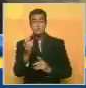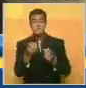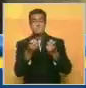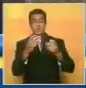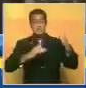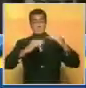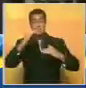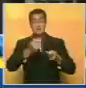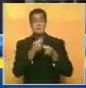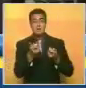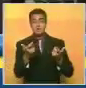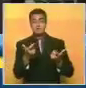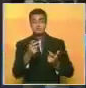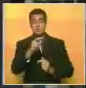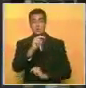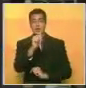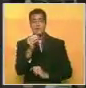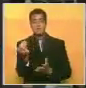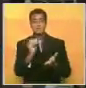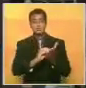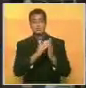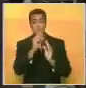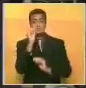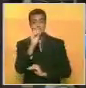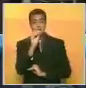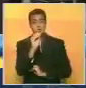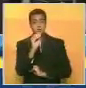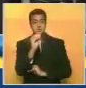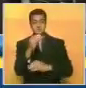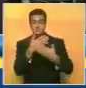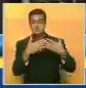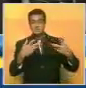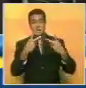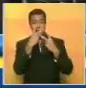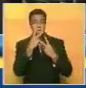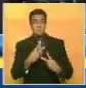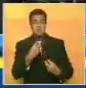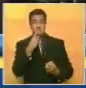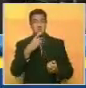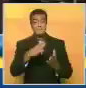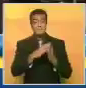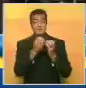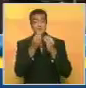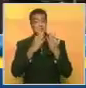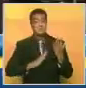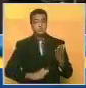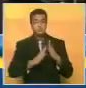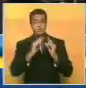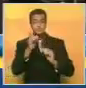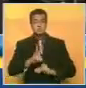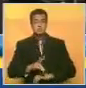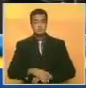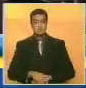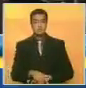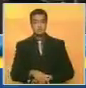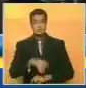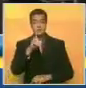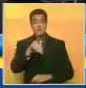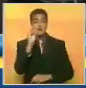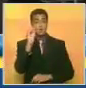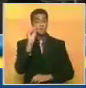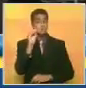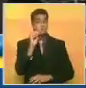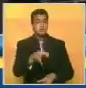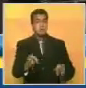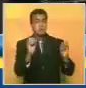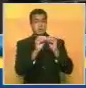balanza de pago. Noel Álvarez ratificó su llamado a erradicar la pobreza y lograr el bienestar de todos los venezolanos a través de la convocatoria de